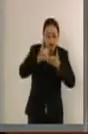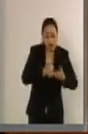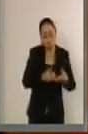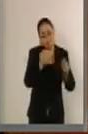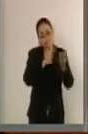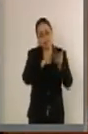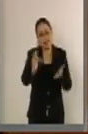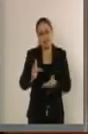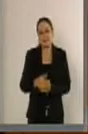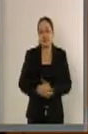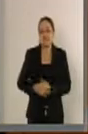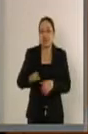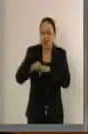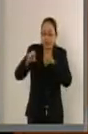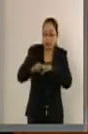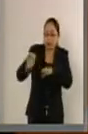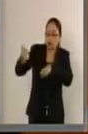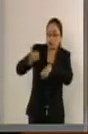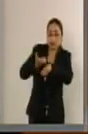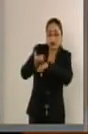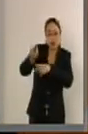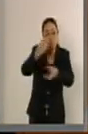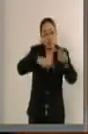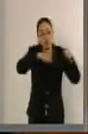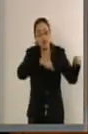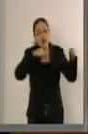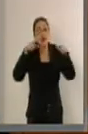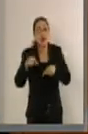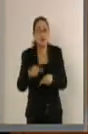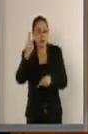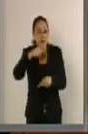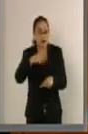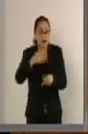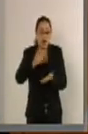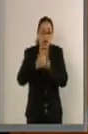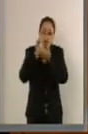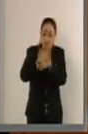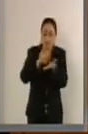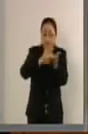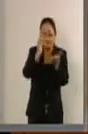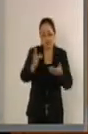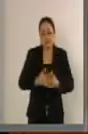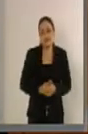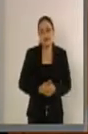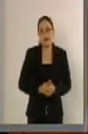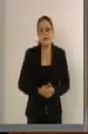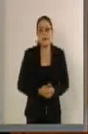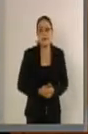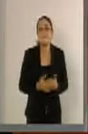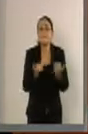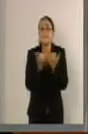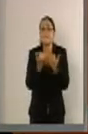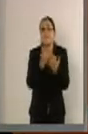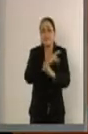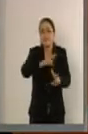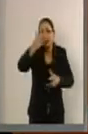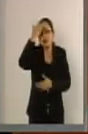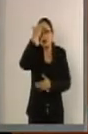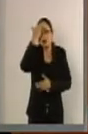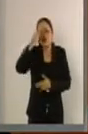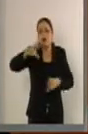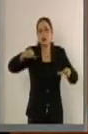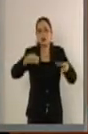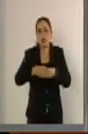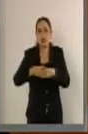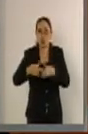cuerpos de auxilio de otras entidades que han arribado a la Ciudad de México. Mi reconocimiento también a los cuerpos